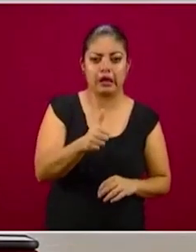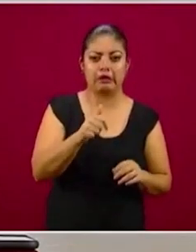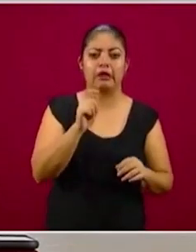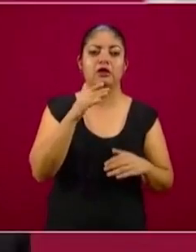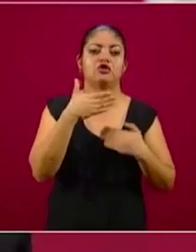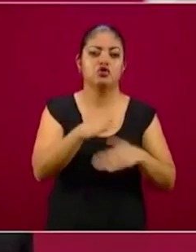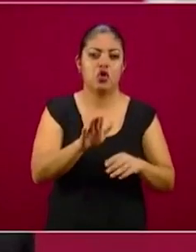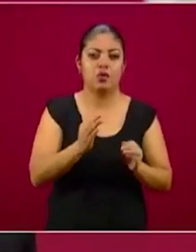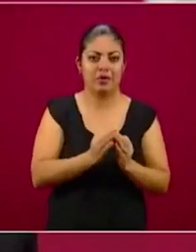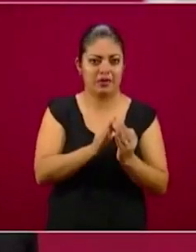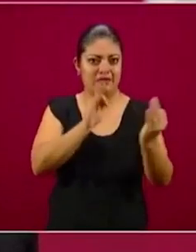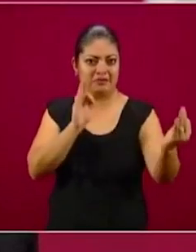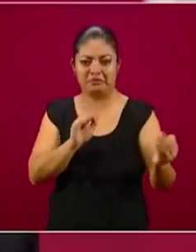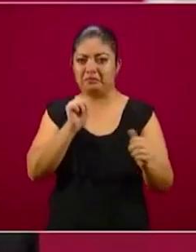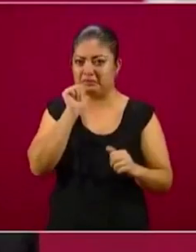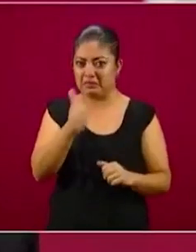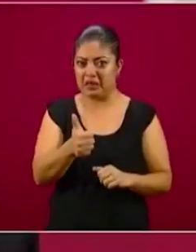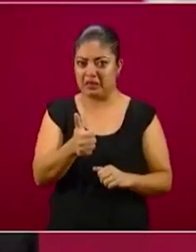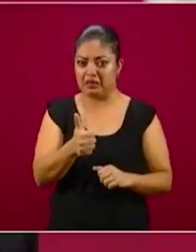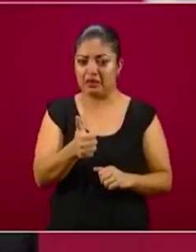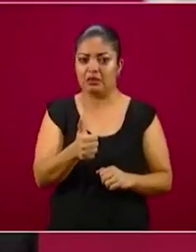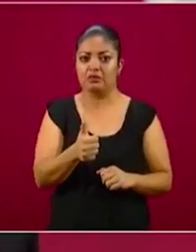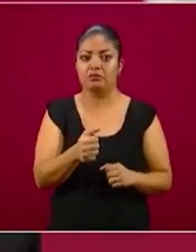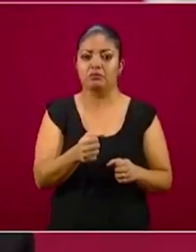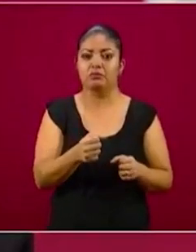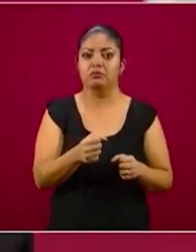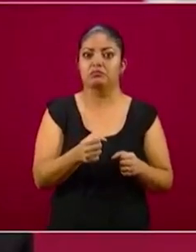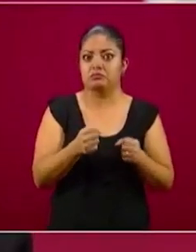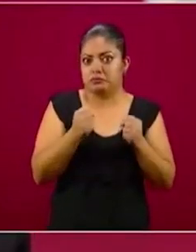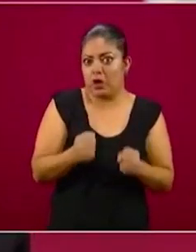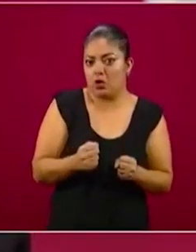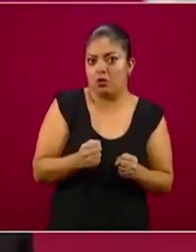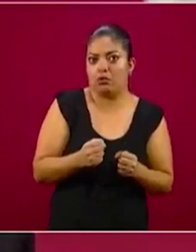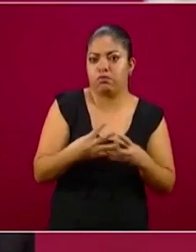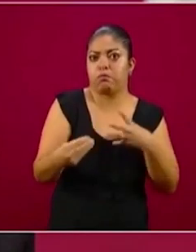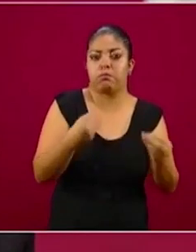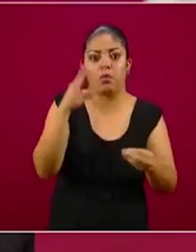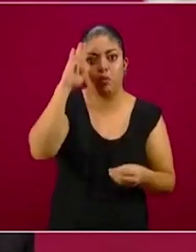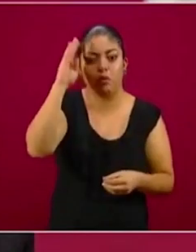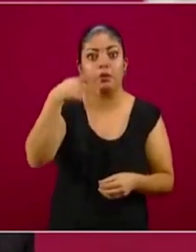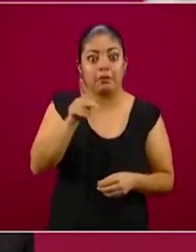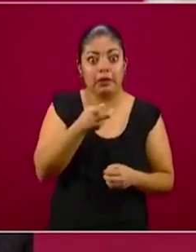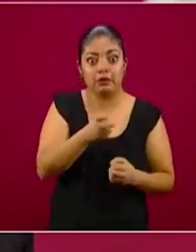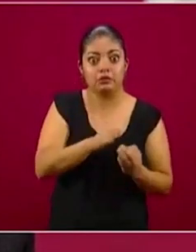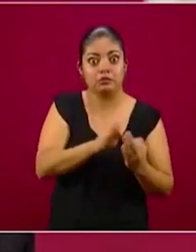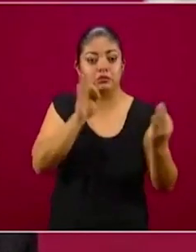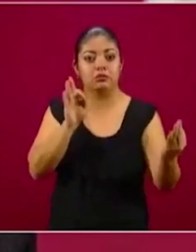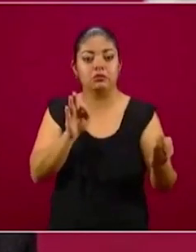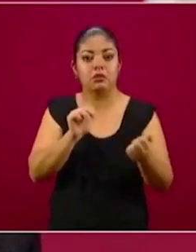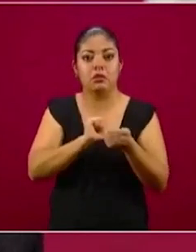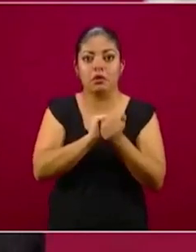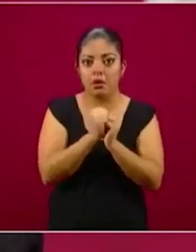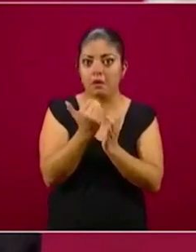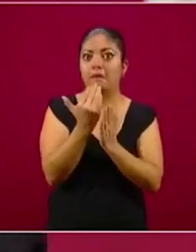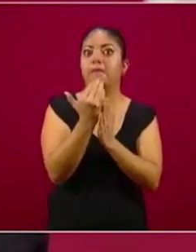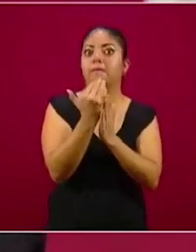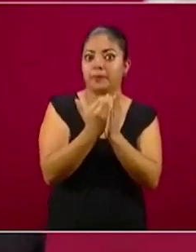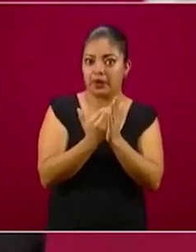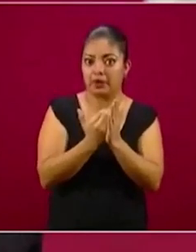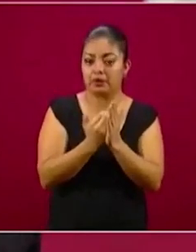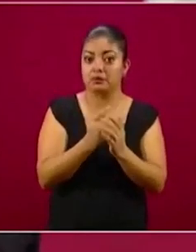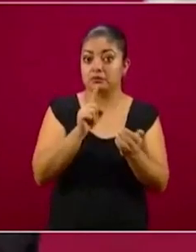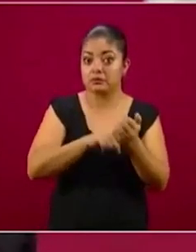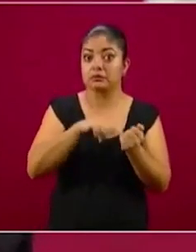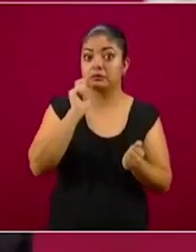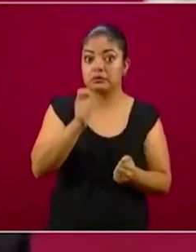Nacional de Sana Distancia, es un éxito importantísimo, porque redujimos tres cuartas